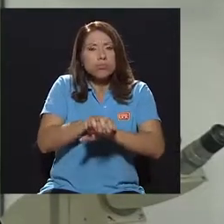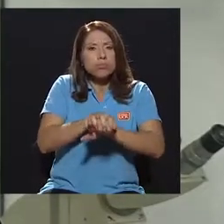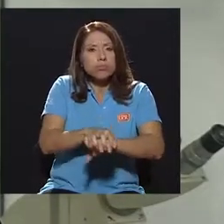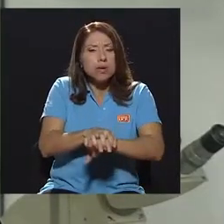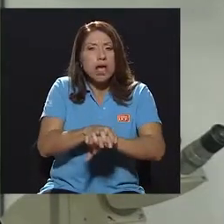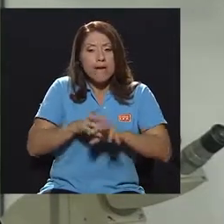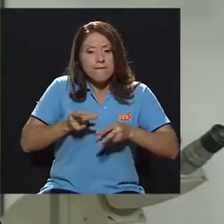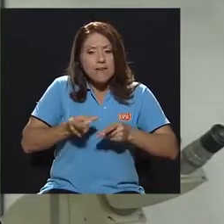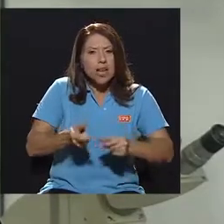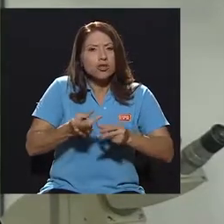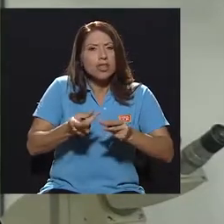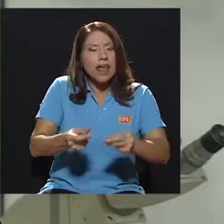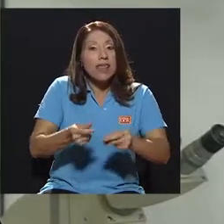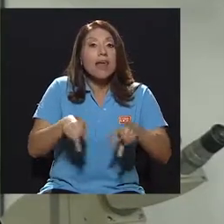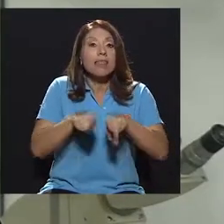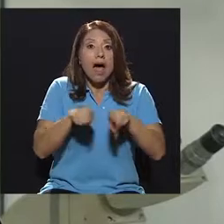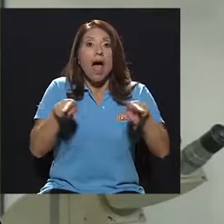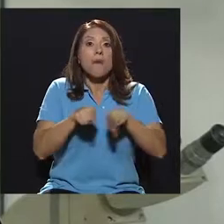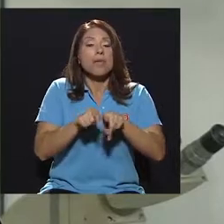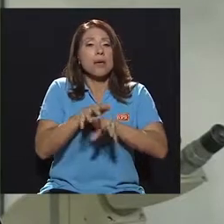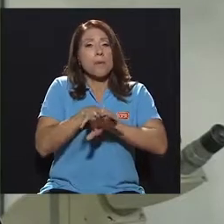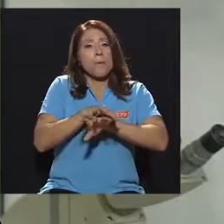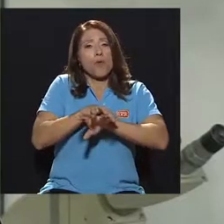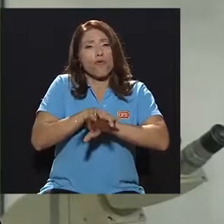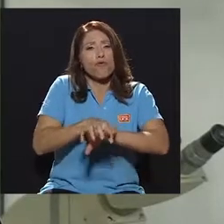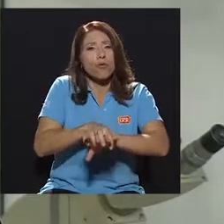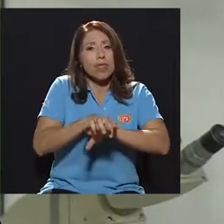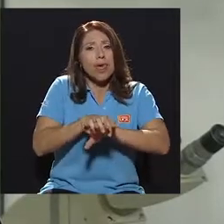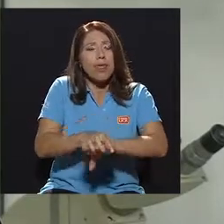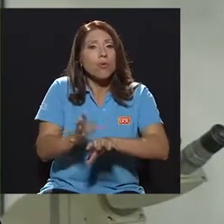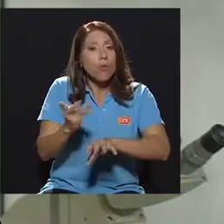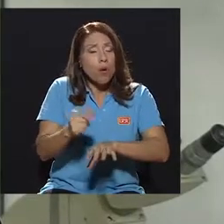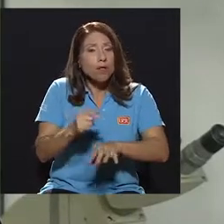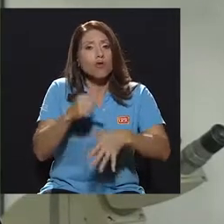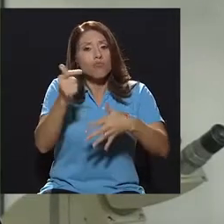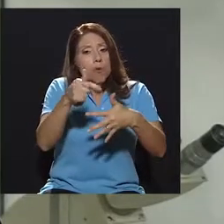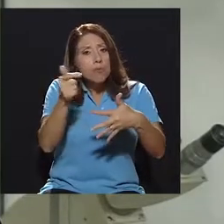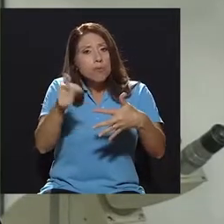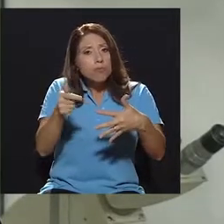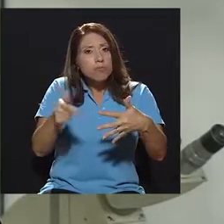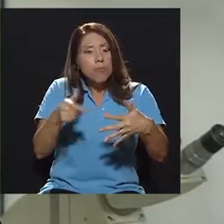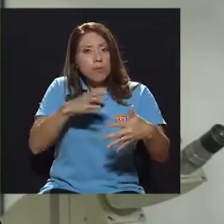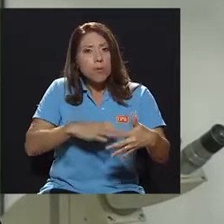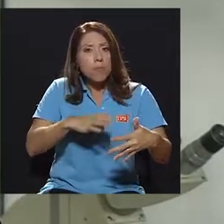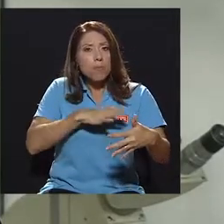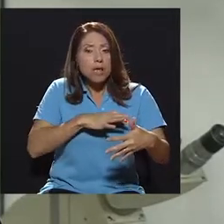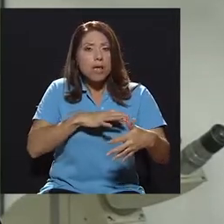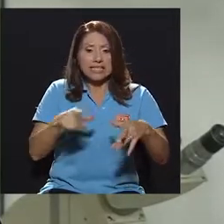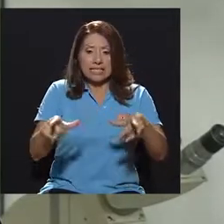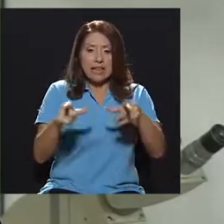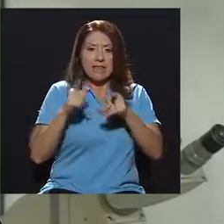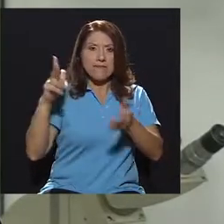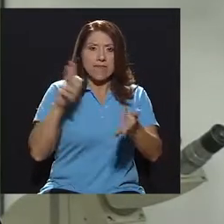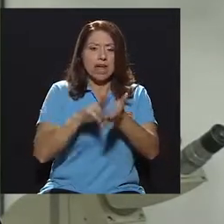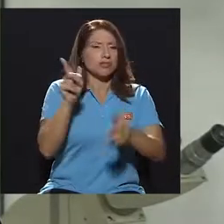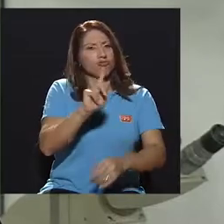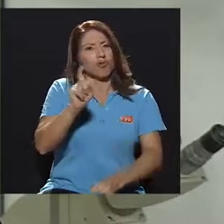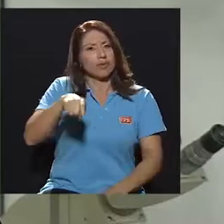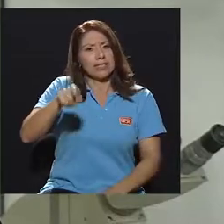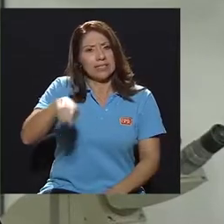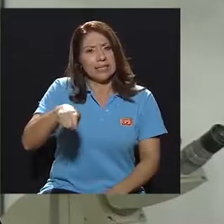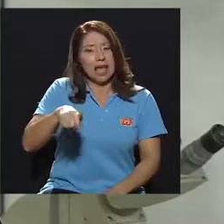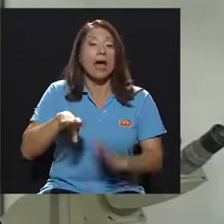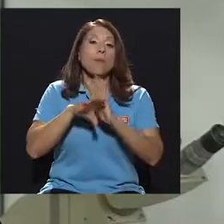profundidad, porque eso también es muy importante, hay que hacerlo. Entonces, no necesita una certificación como si estuviéramos hablando de un RCP